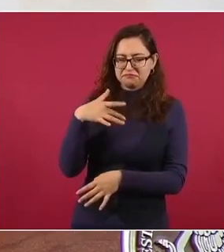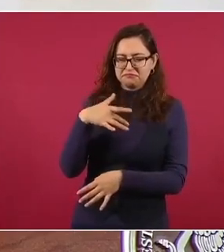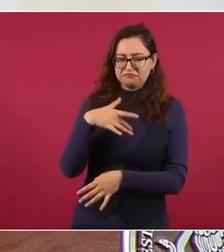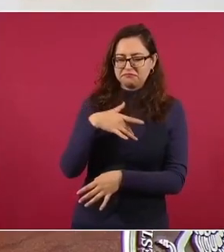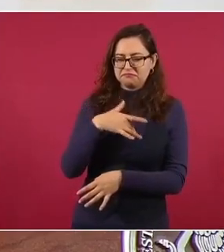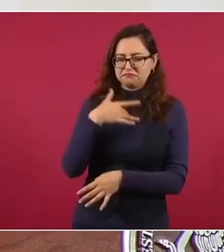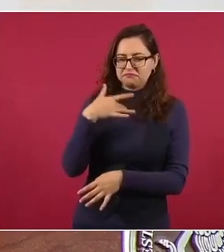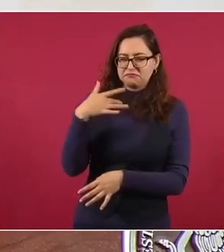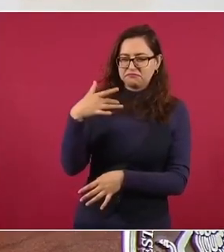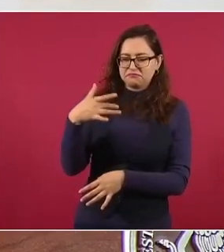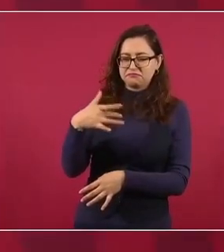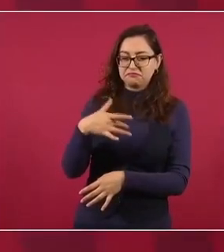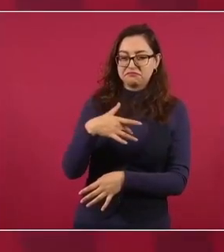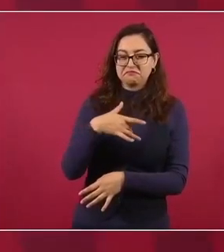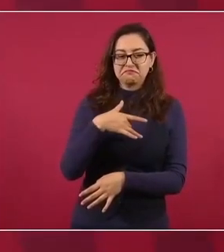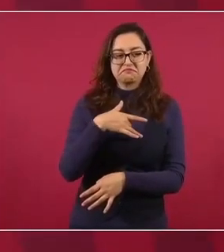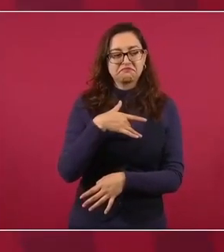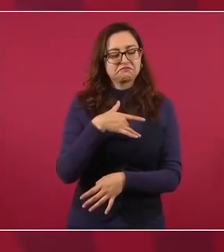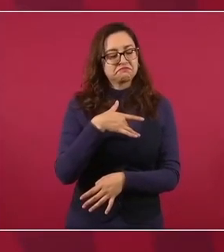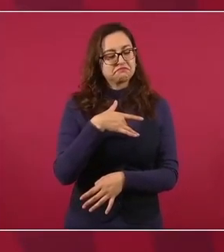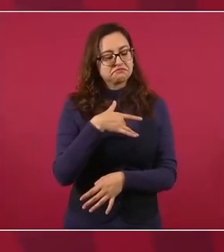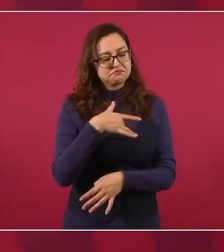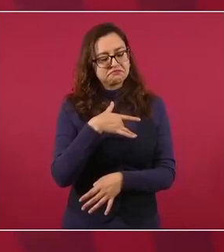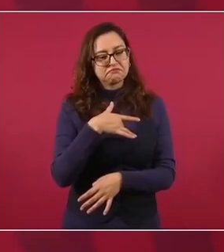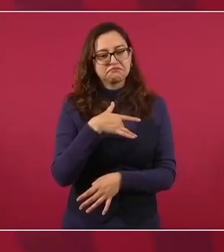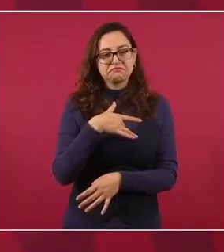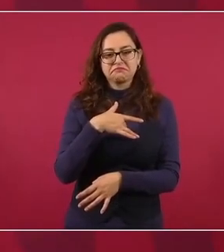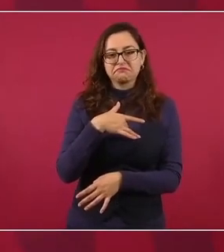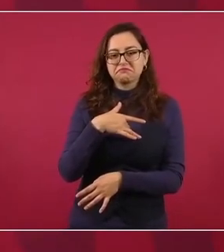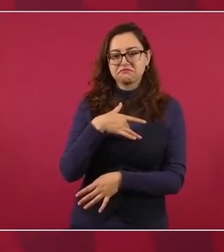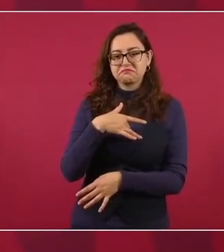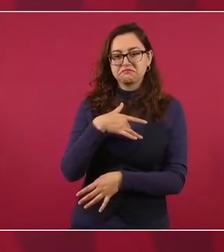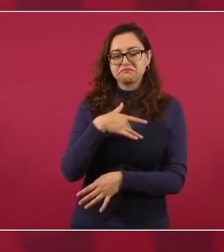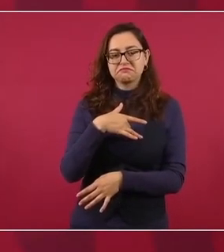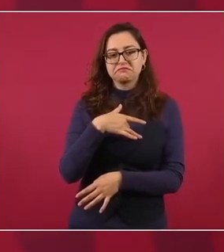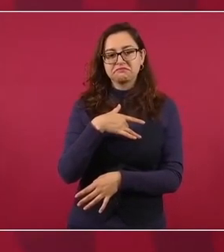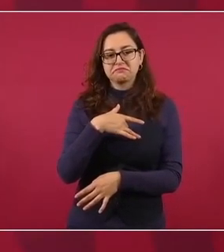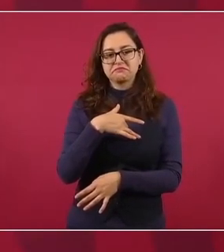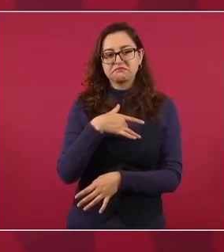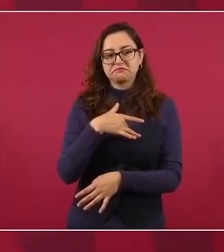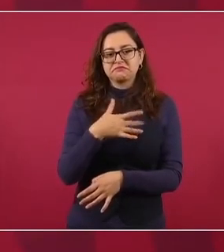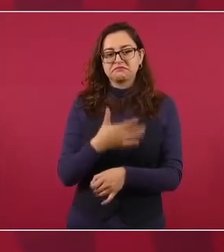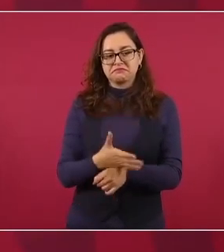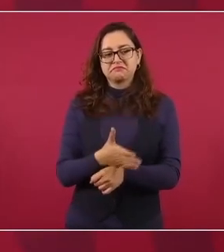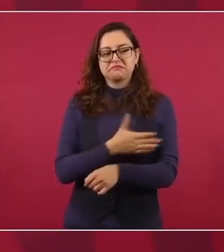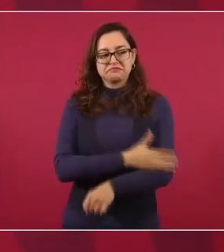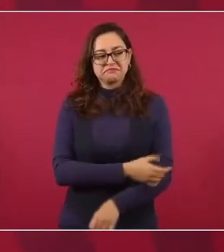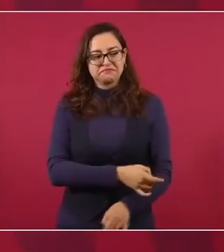él iba